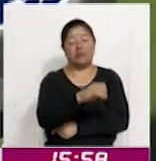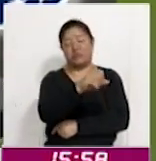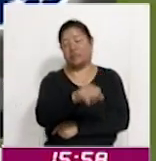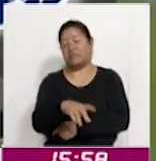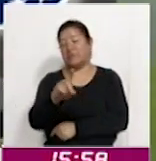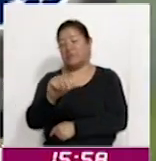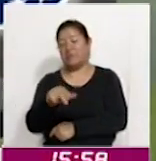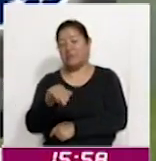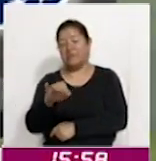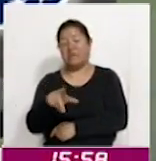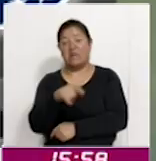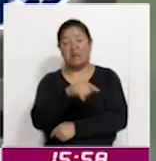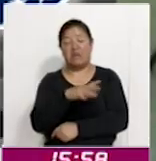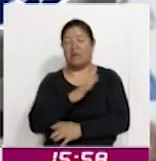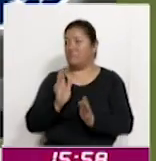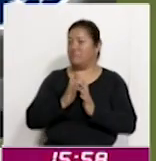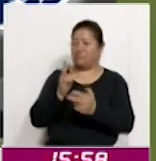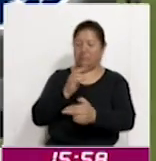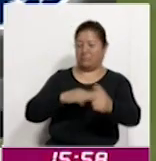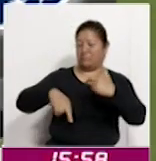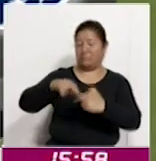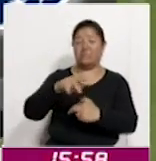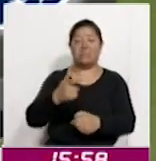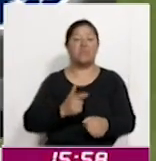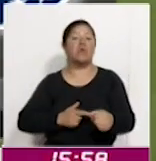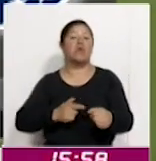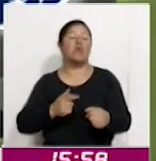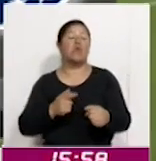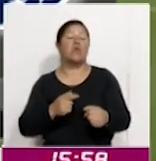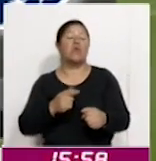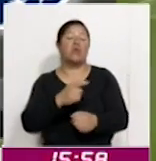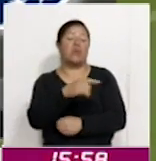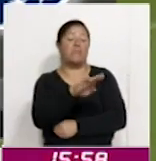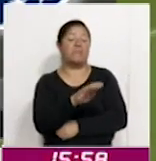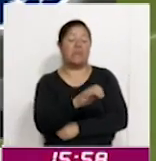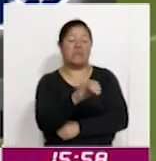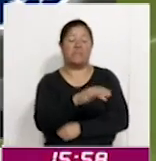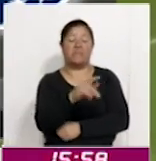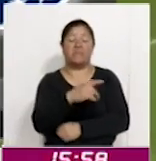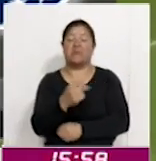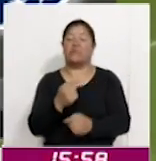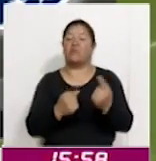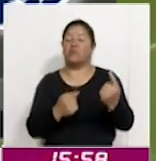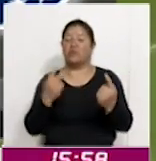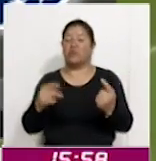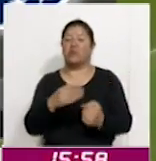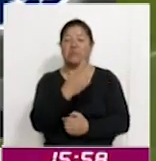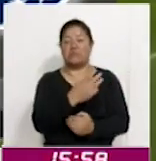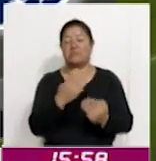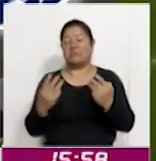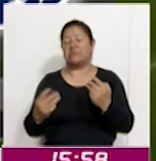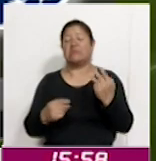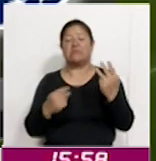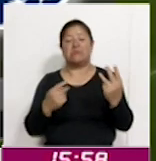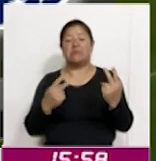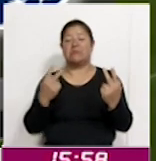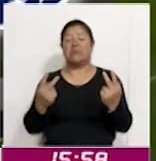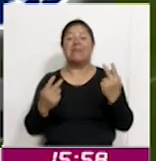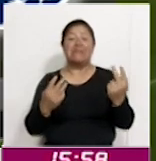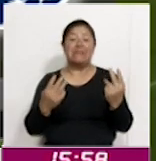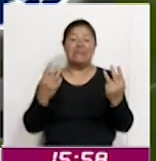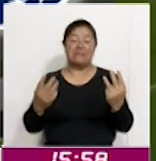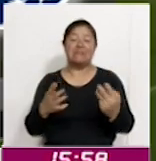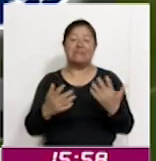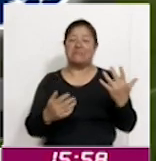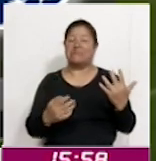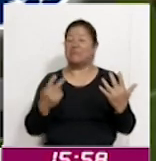reaccionó en el encuentro con gol de Benjamín Sánchez para el 1-2 y global 3-3. El 2-2 vino por Teuncuilke para el 4-3 y a cinco minutos